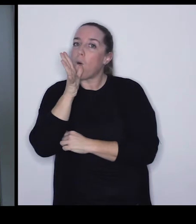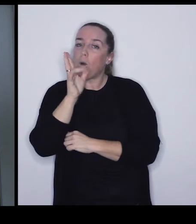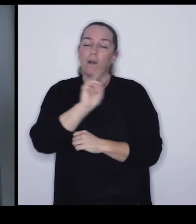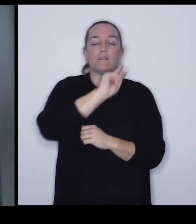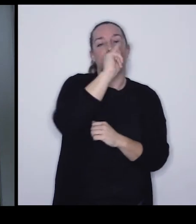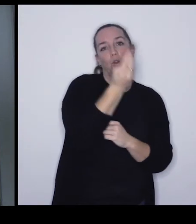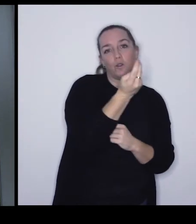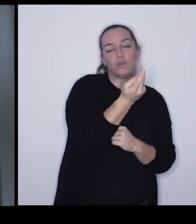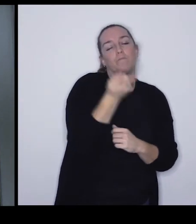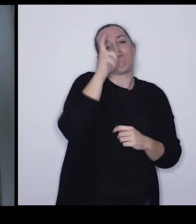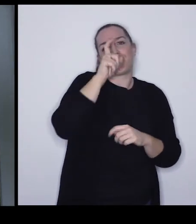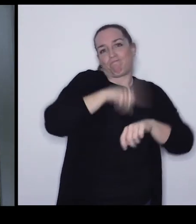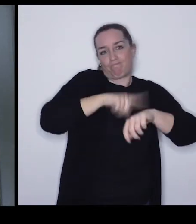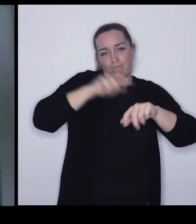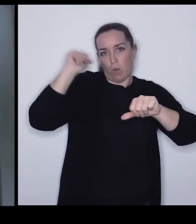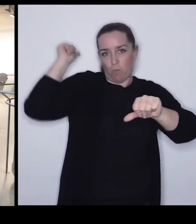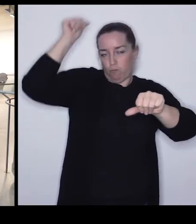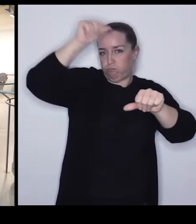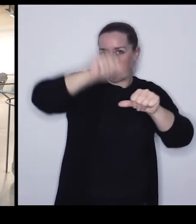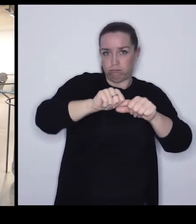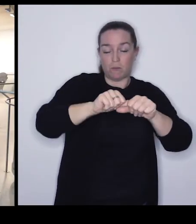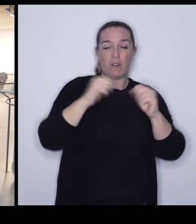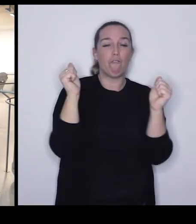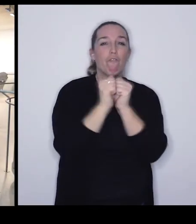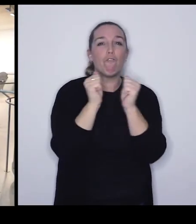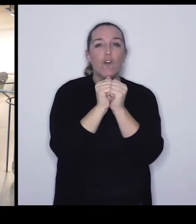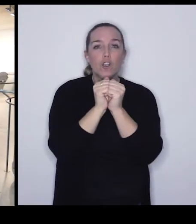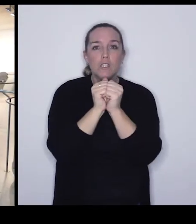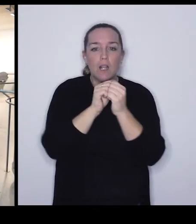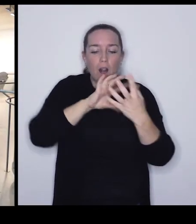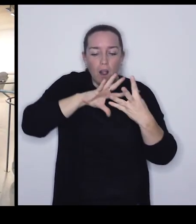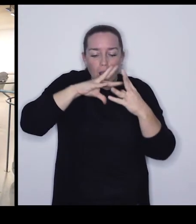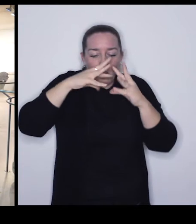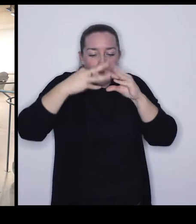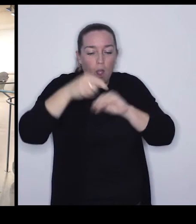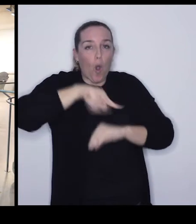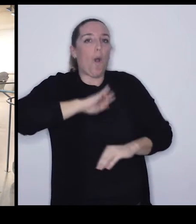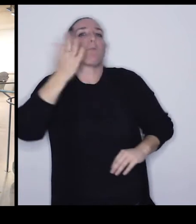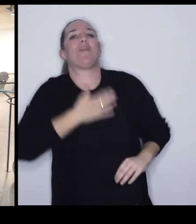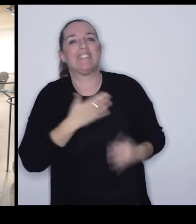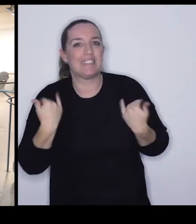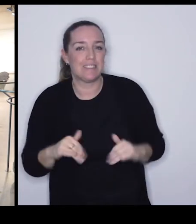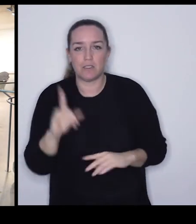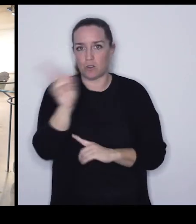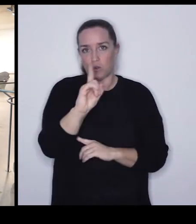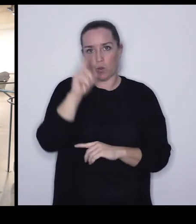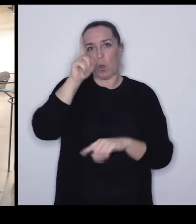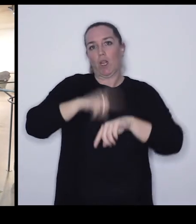...y otro por supuesto es el paso del tiempo... ...un fósil no se forma de un día para otro...